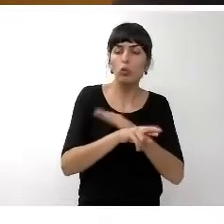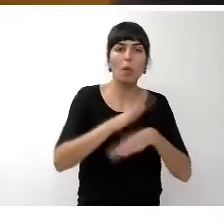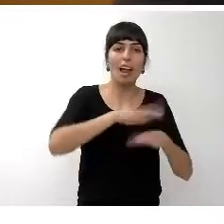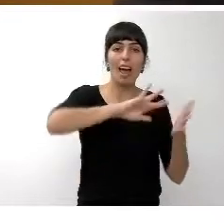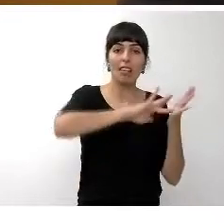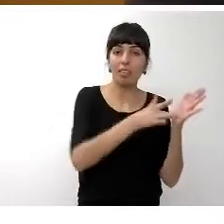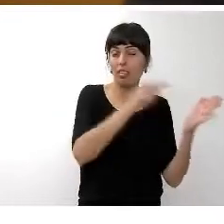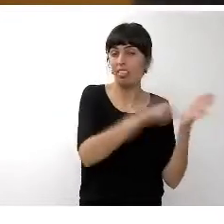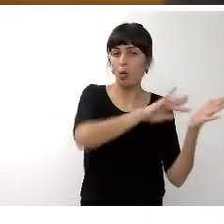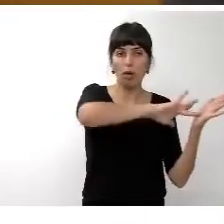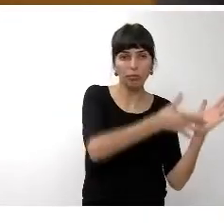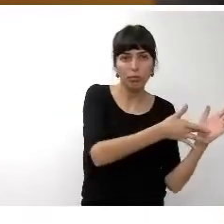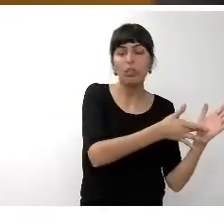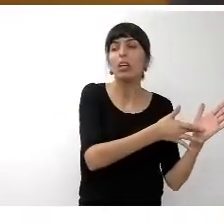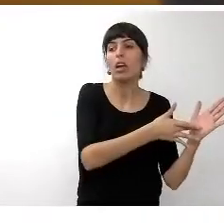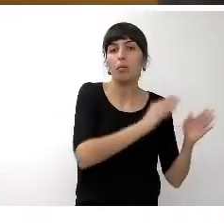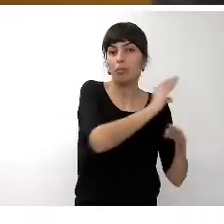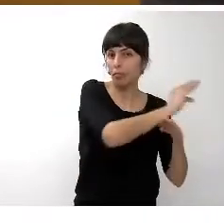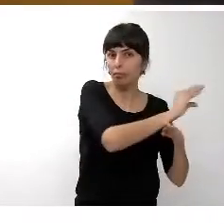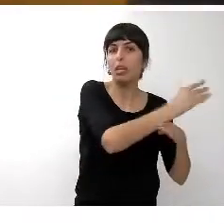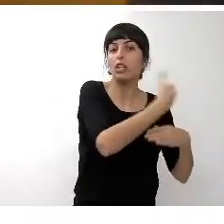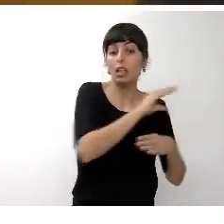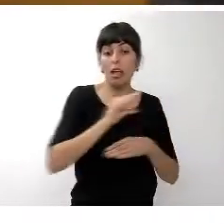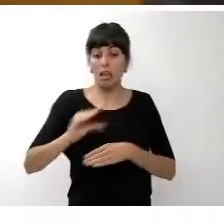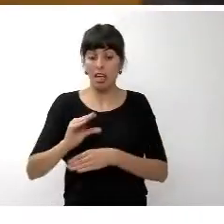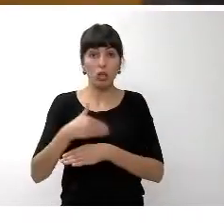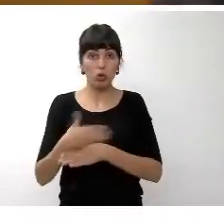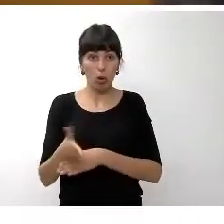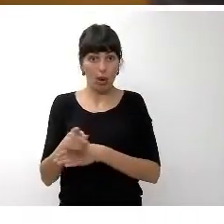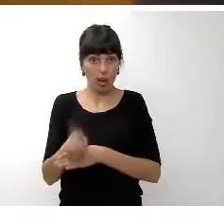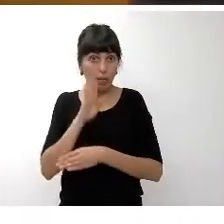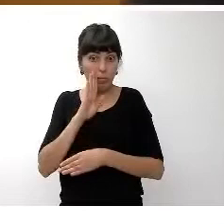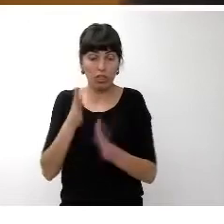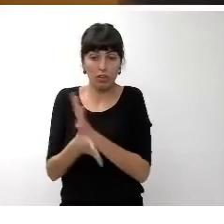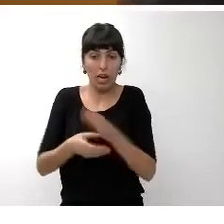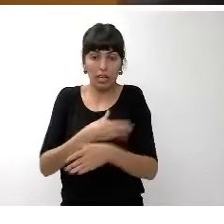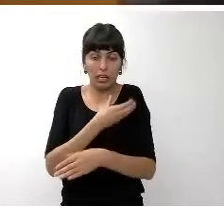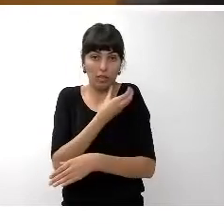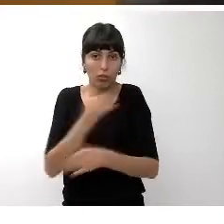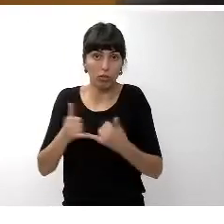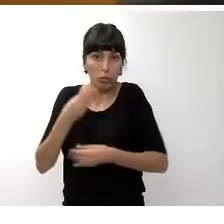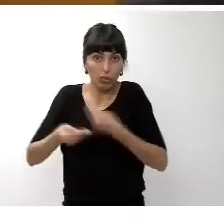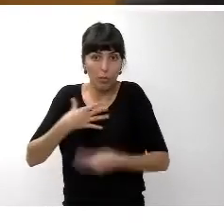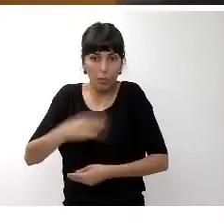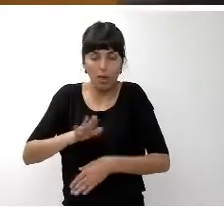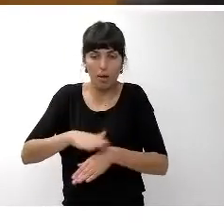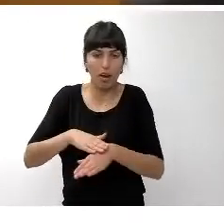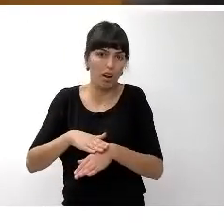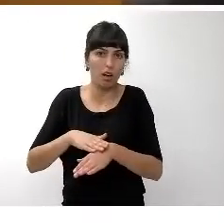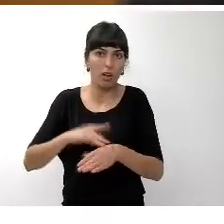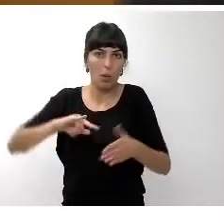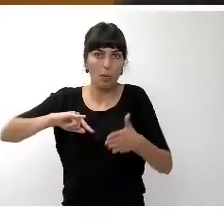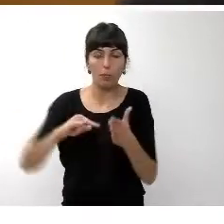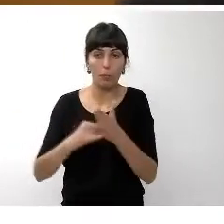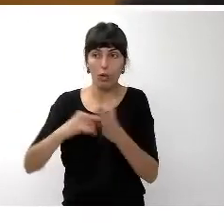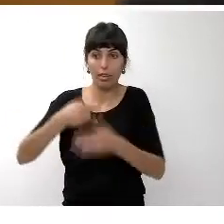deuda evidentemente con esos recursos que quedan que son los que el cabildo son operativos para realizar la política